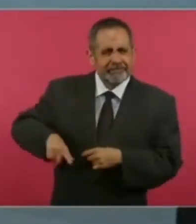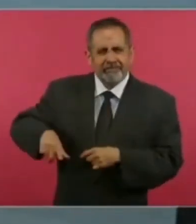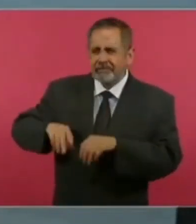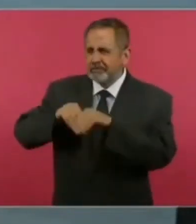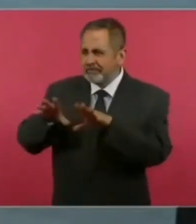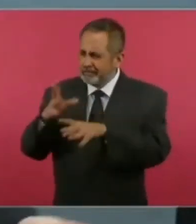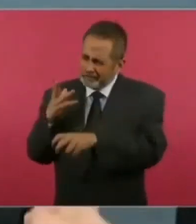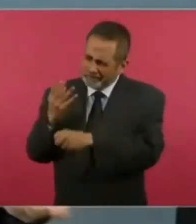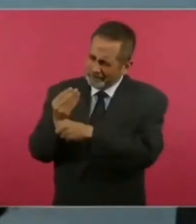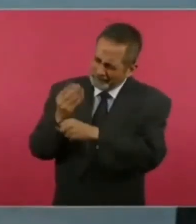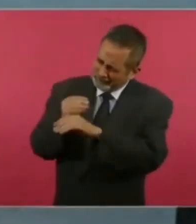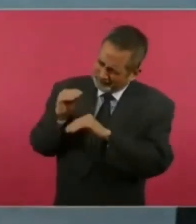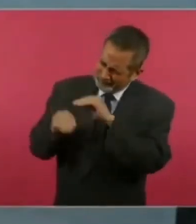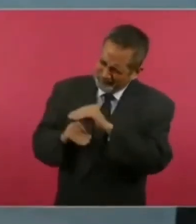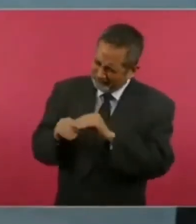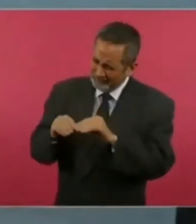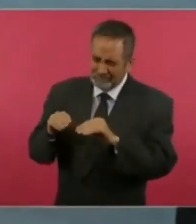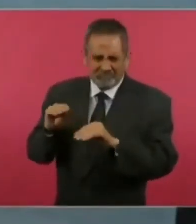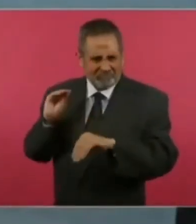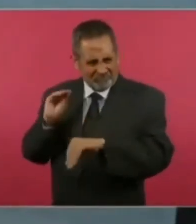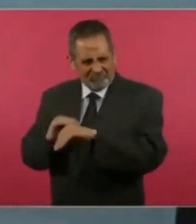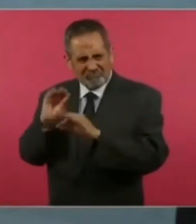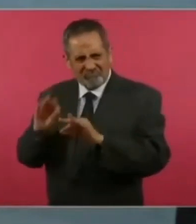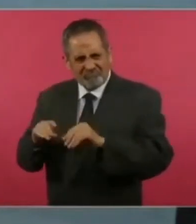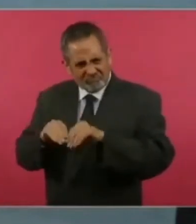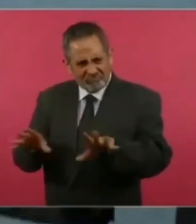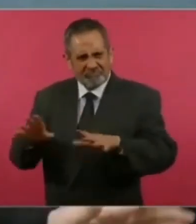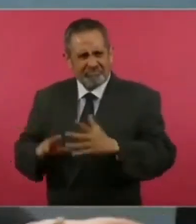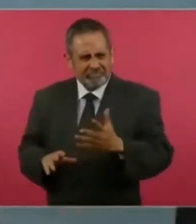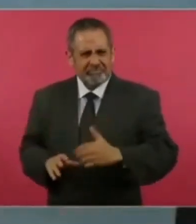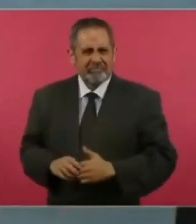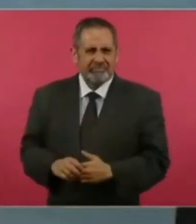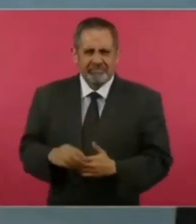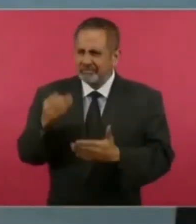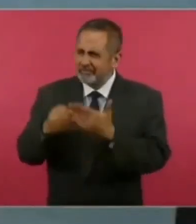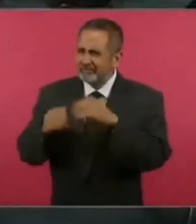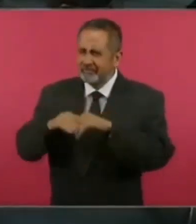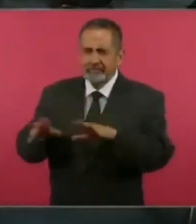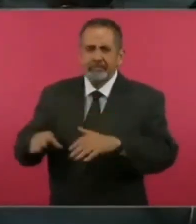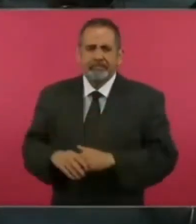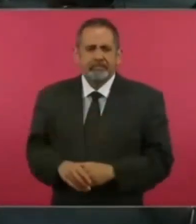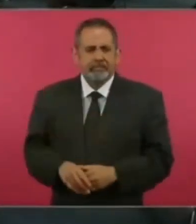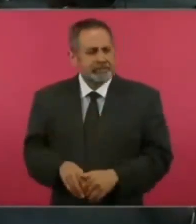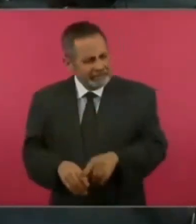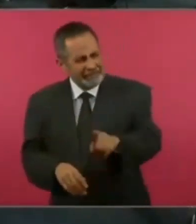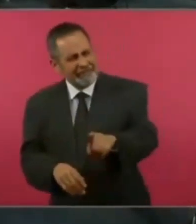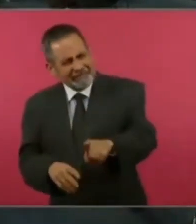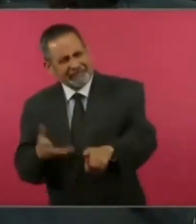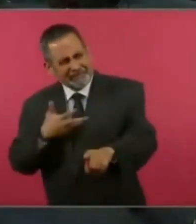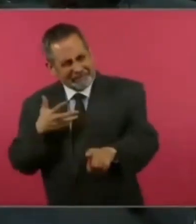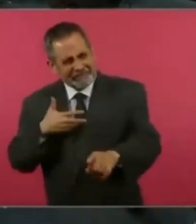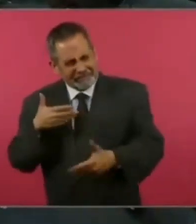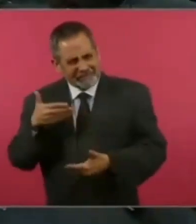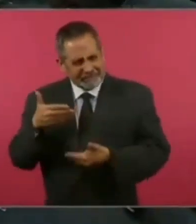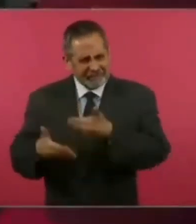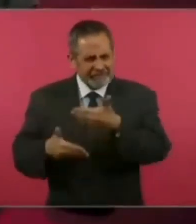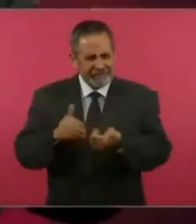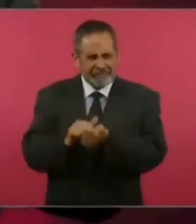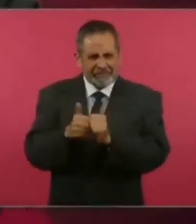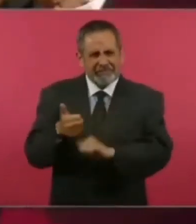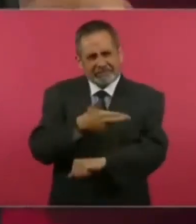se constituyeran en ese polo de libertad informativa que le hacía falta a la gente. Lo estamos haciendo, y es un proceso,